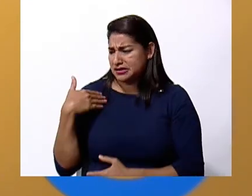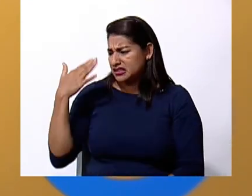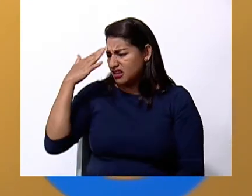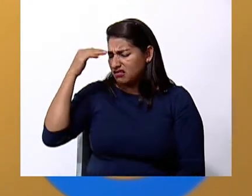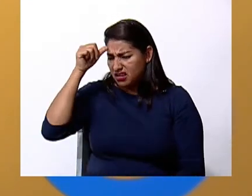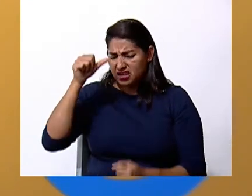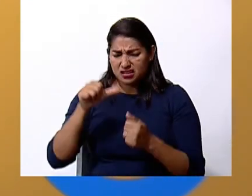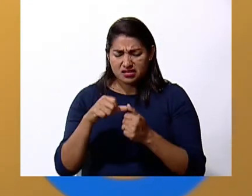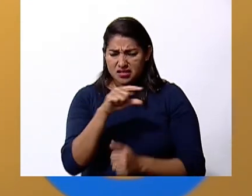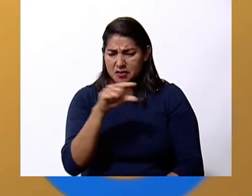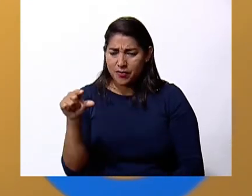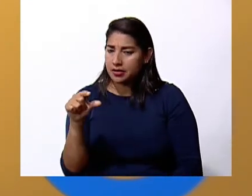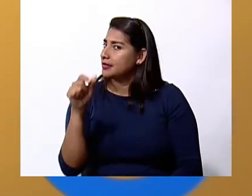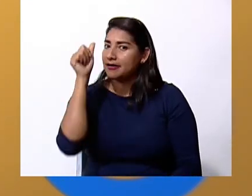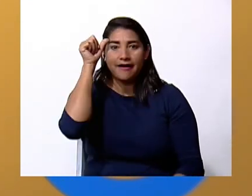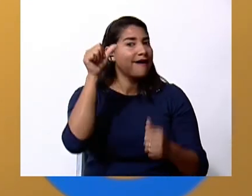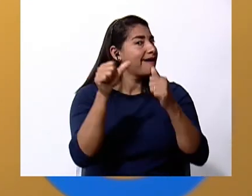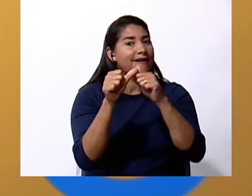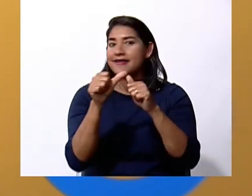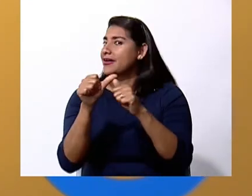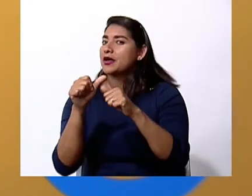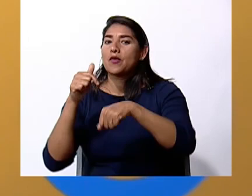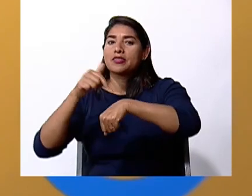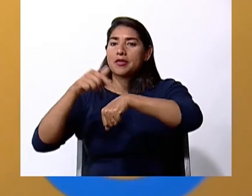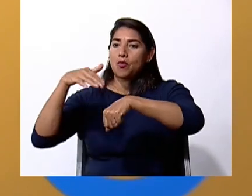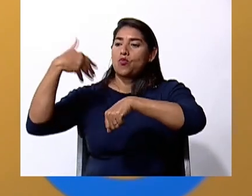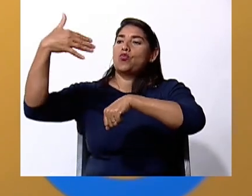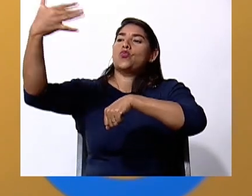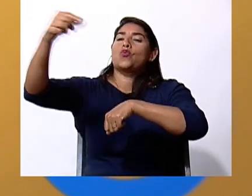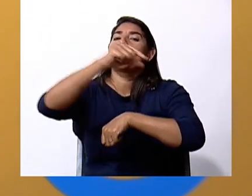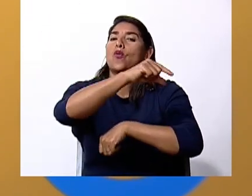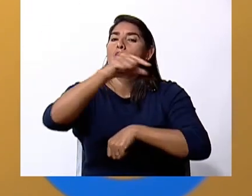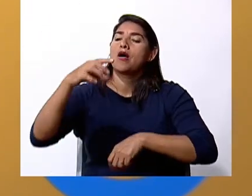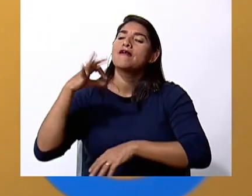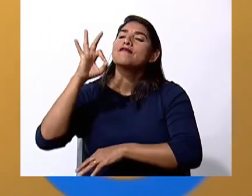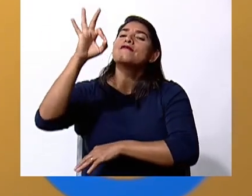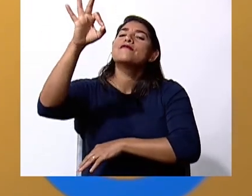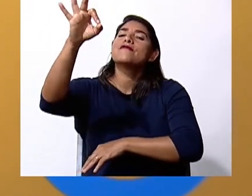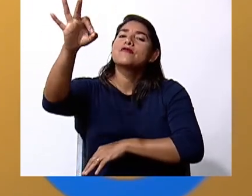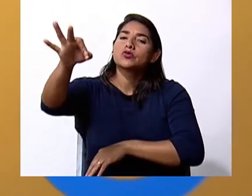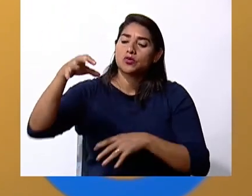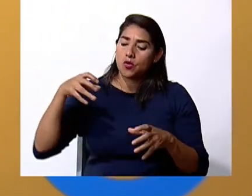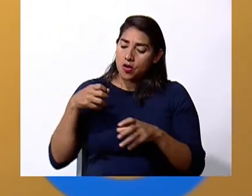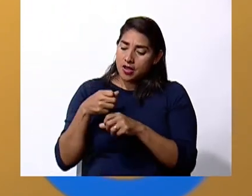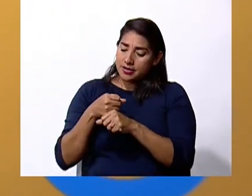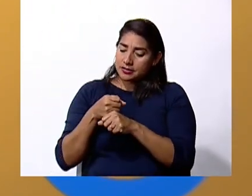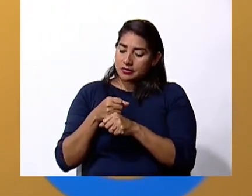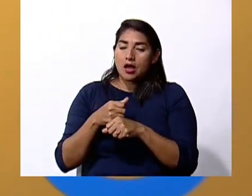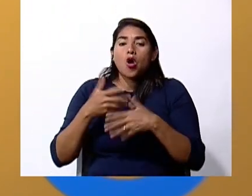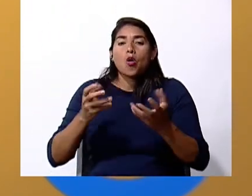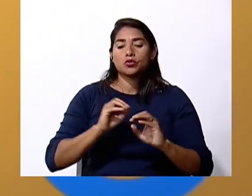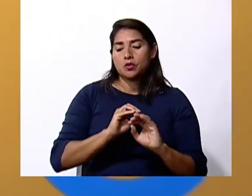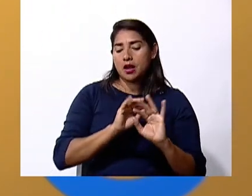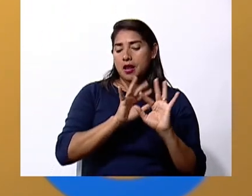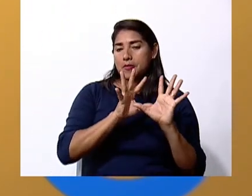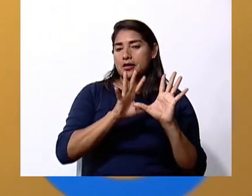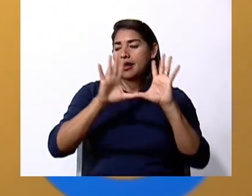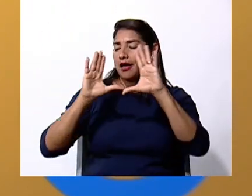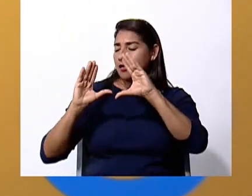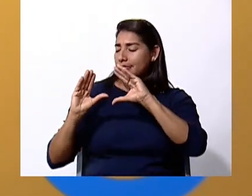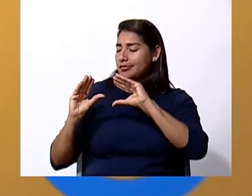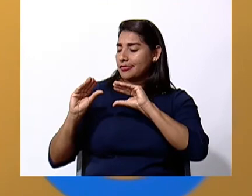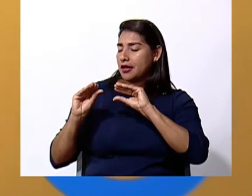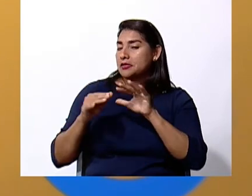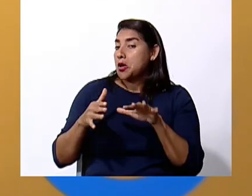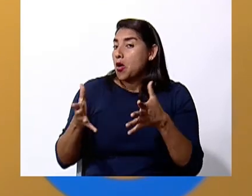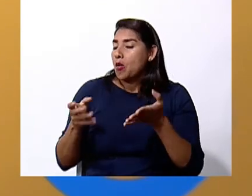recuerden que el pronóstico es para otro día ¿verdad? es lo que hizo hoy cómo estuvo la mañana y cómo estuvo la